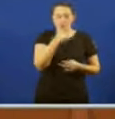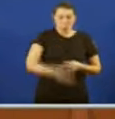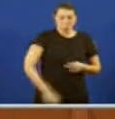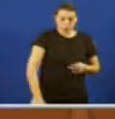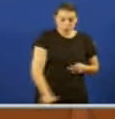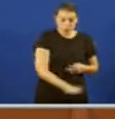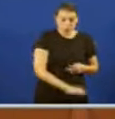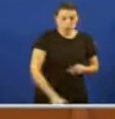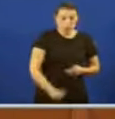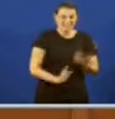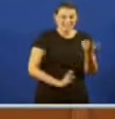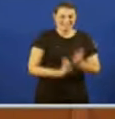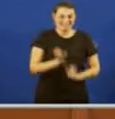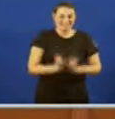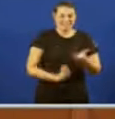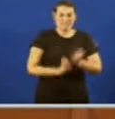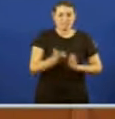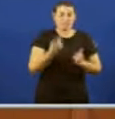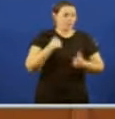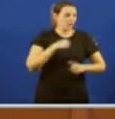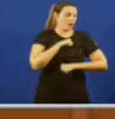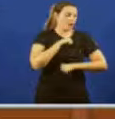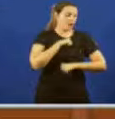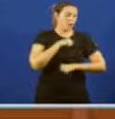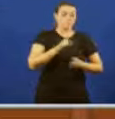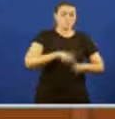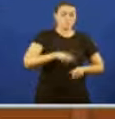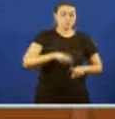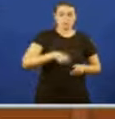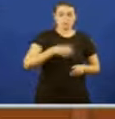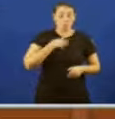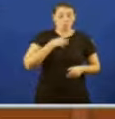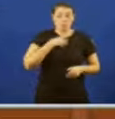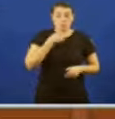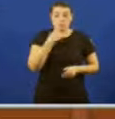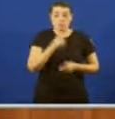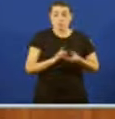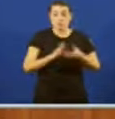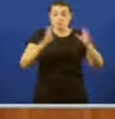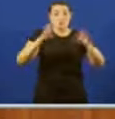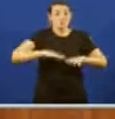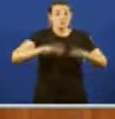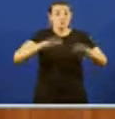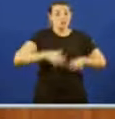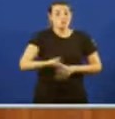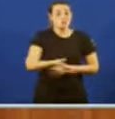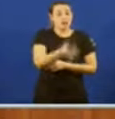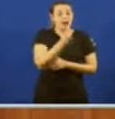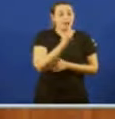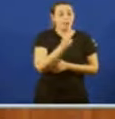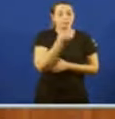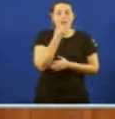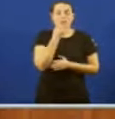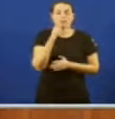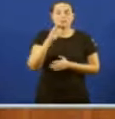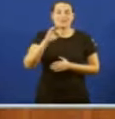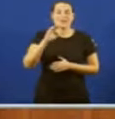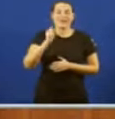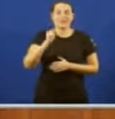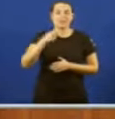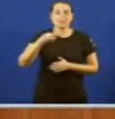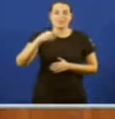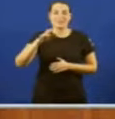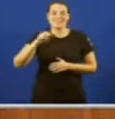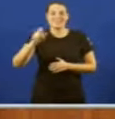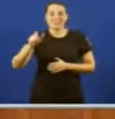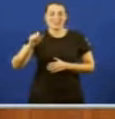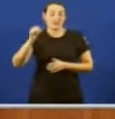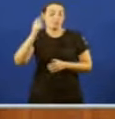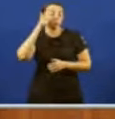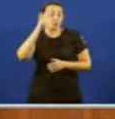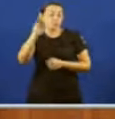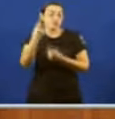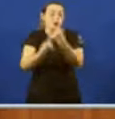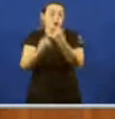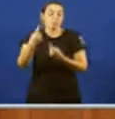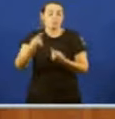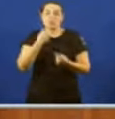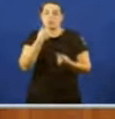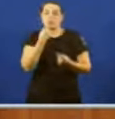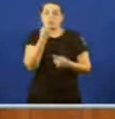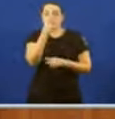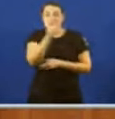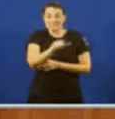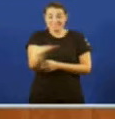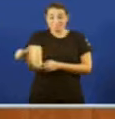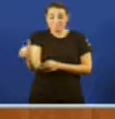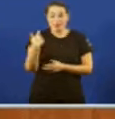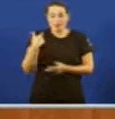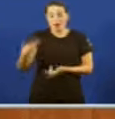Que non poden esperar meses Porque as chubias Están tendo lugar agora En Carballeda de Avia Os técnicos veterinários De axunta Tardaron Alguns casos Máis dunha semana En